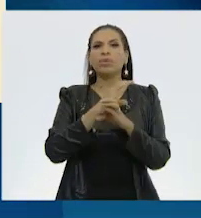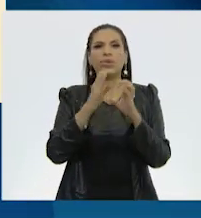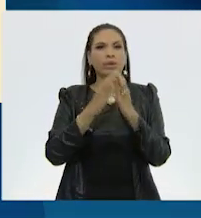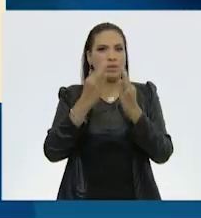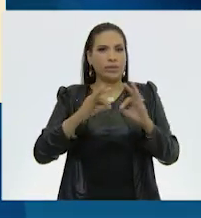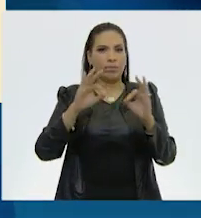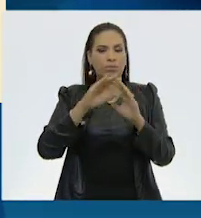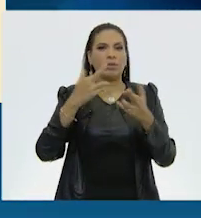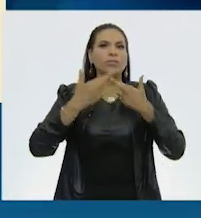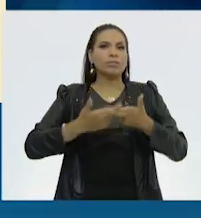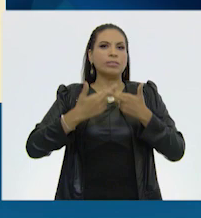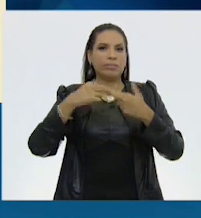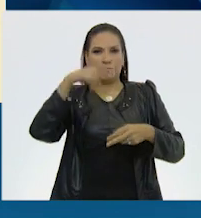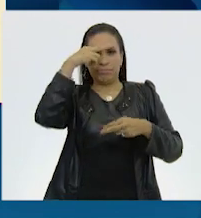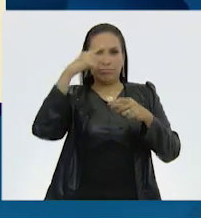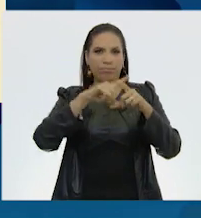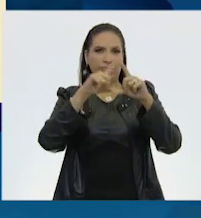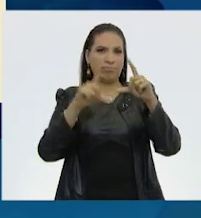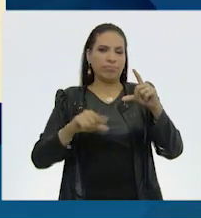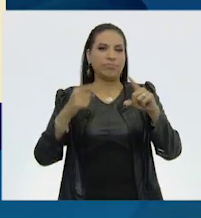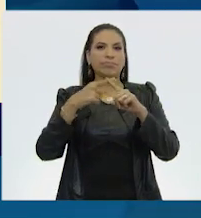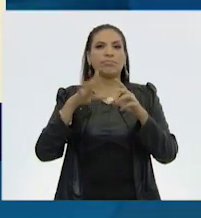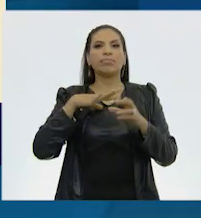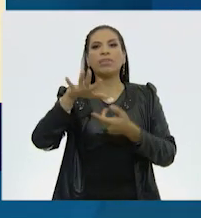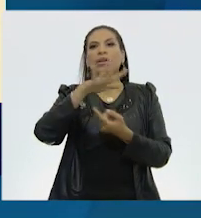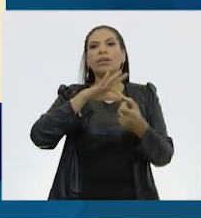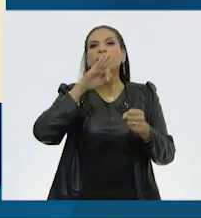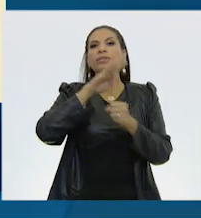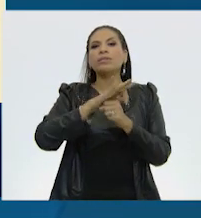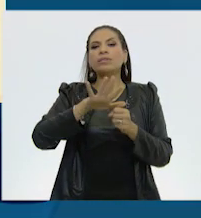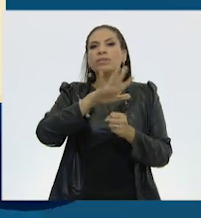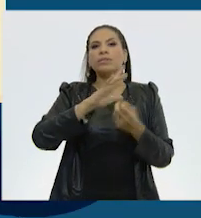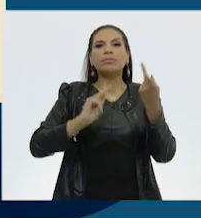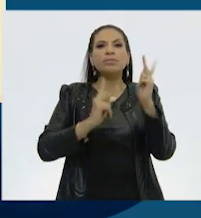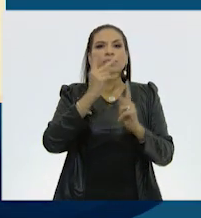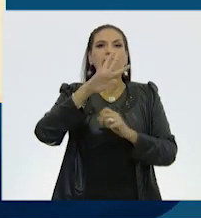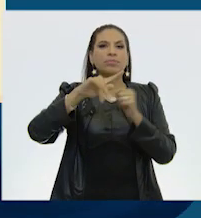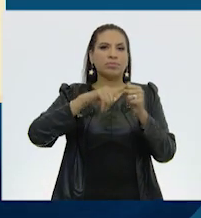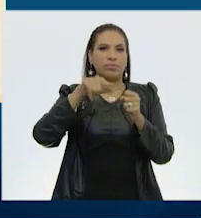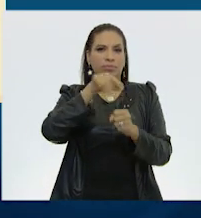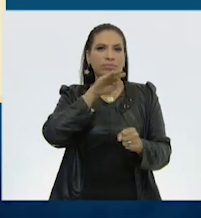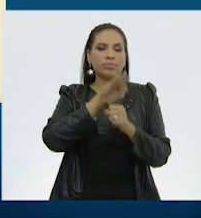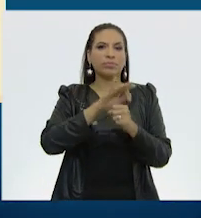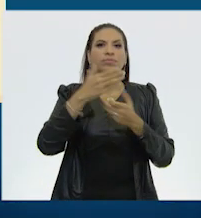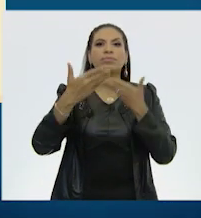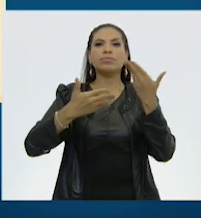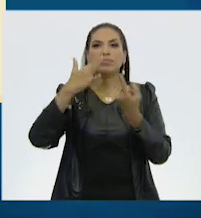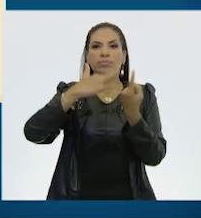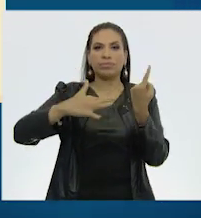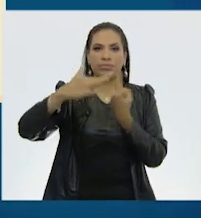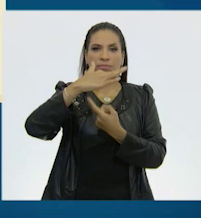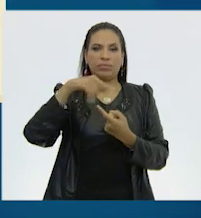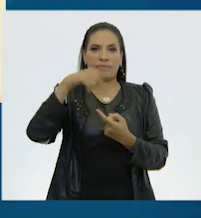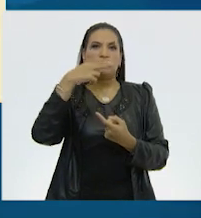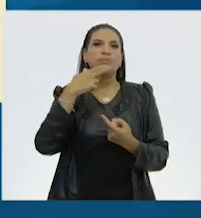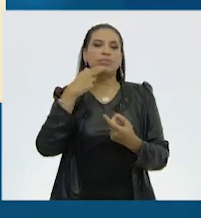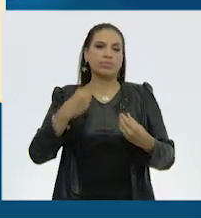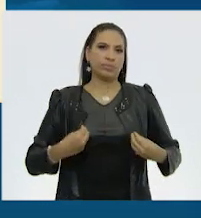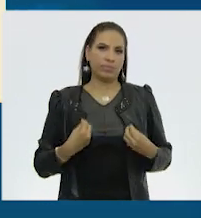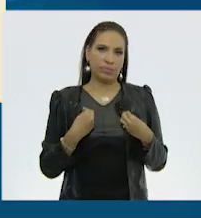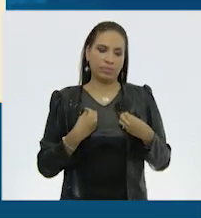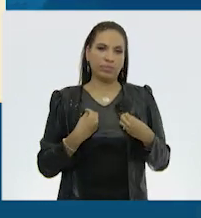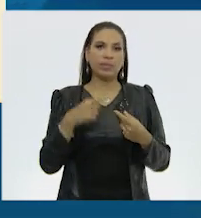importante de la riqueza natural de México se encuentra en áreas naturales protegidas, que ofrecen los servicios ambientales de los que depende nuestra vida.